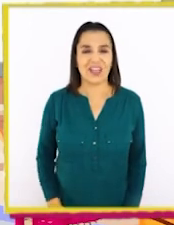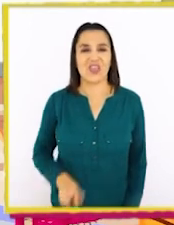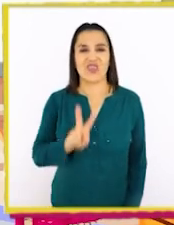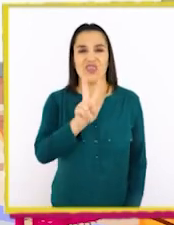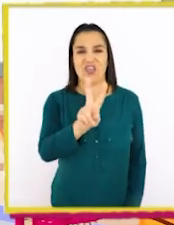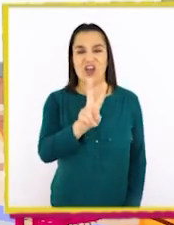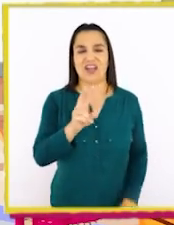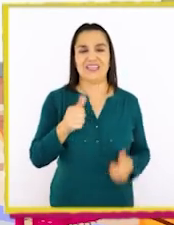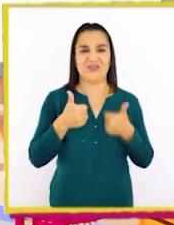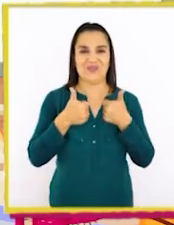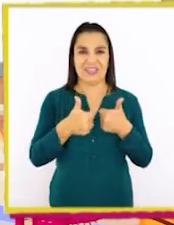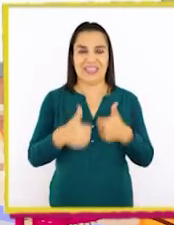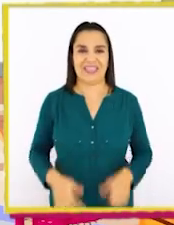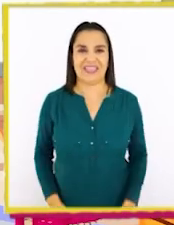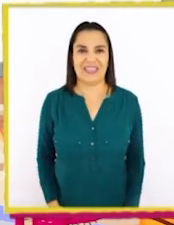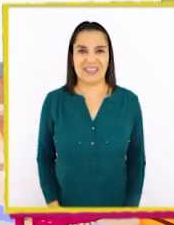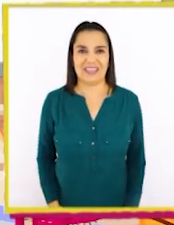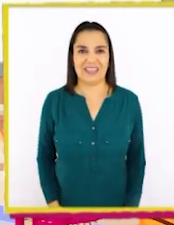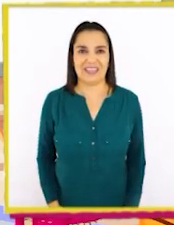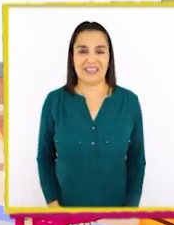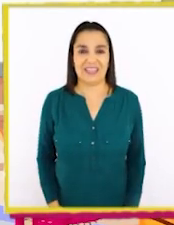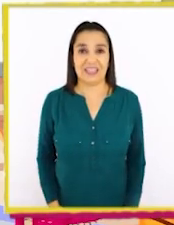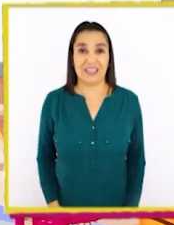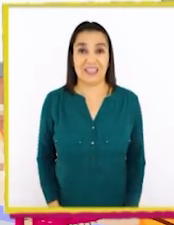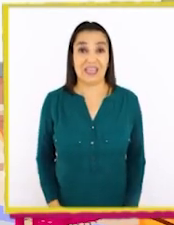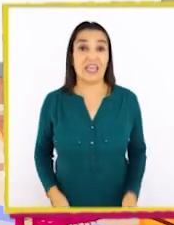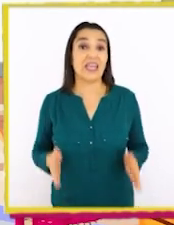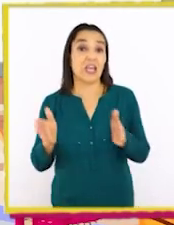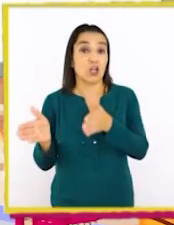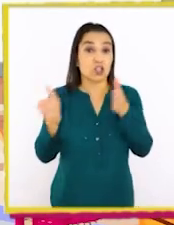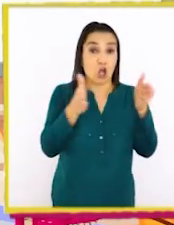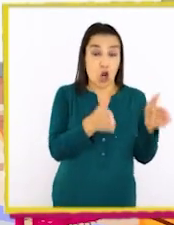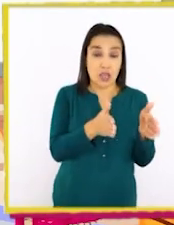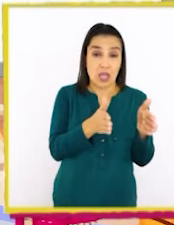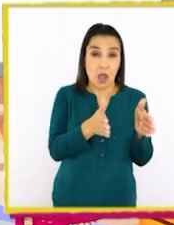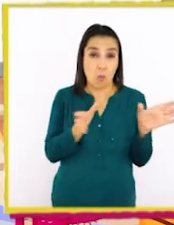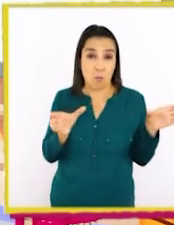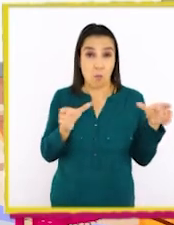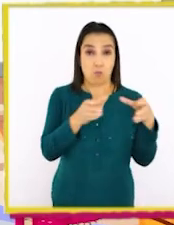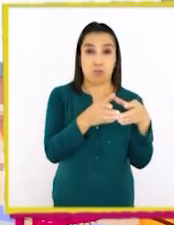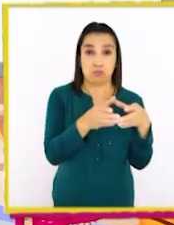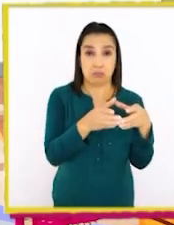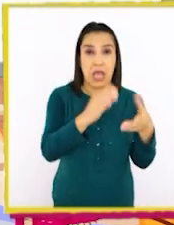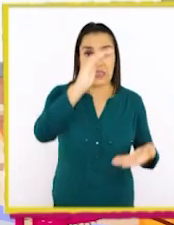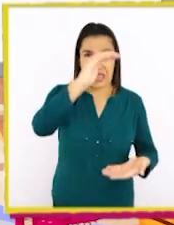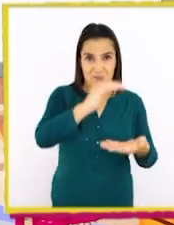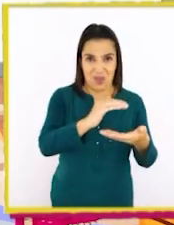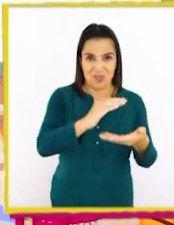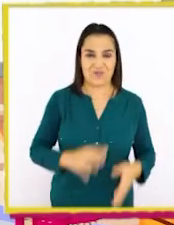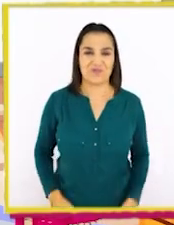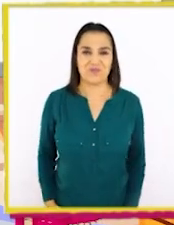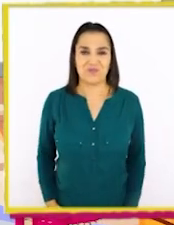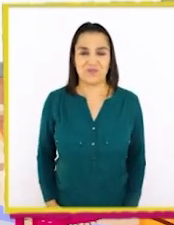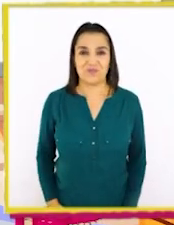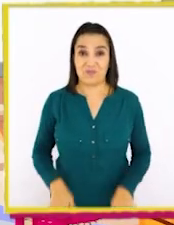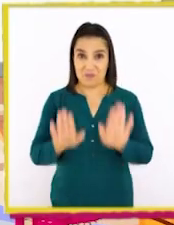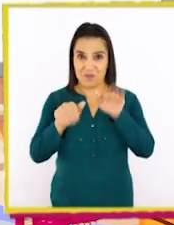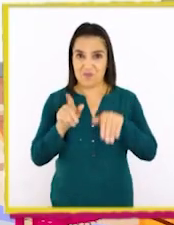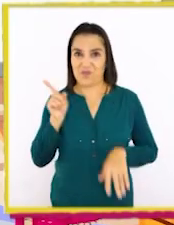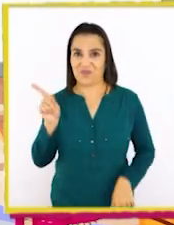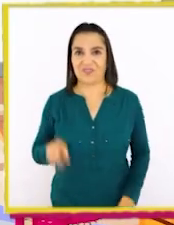¡Dos! ¡Muy bien! Y los ordenamos juntándolos por su tamaño. ¡Ah, sí!